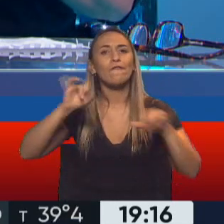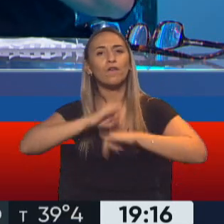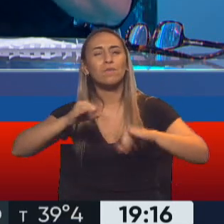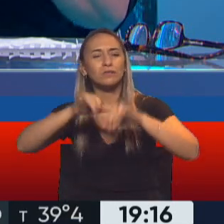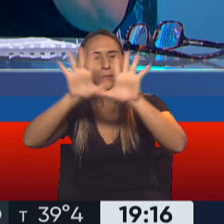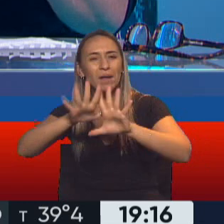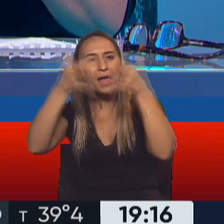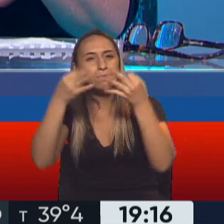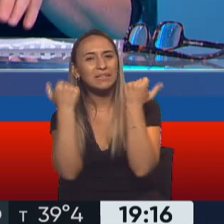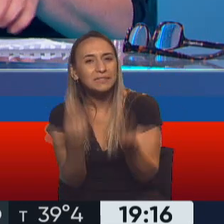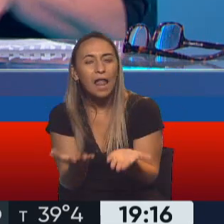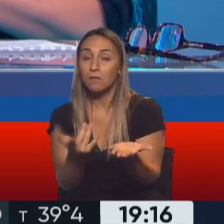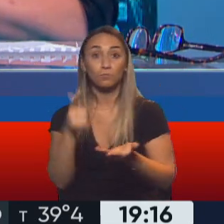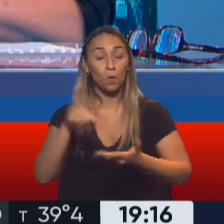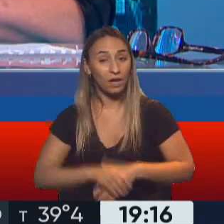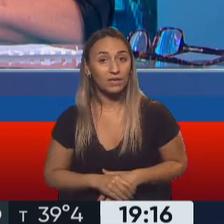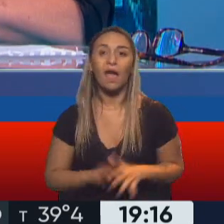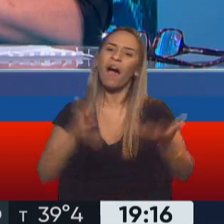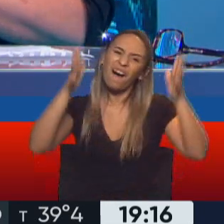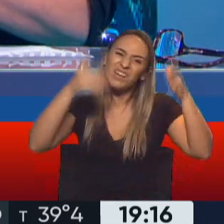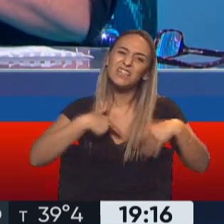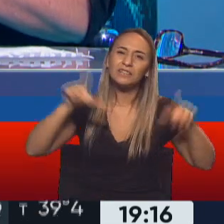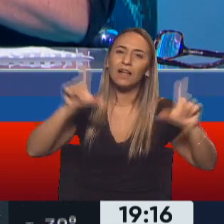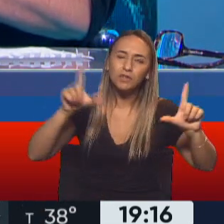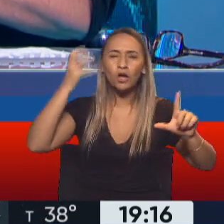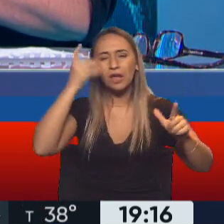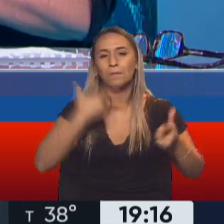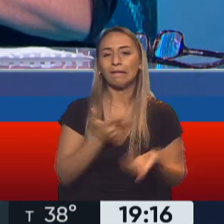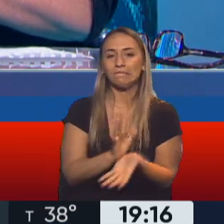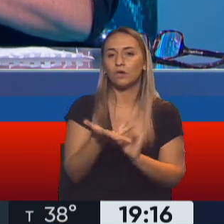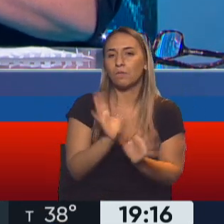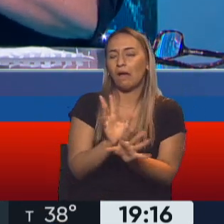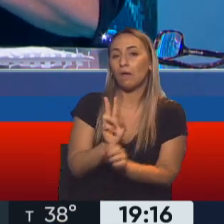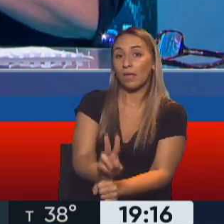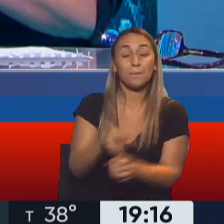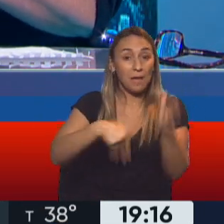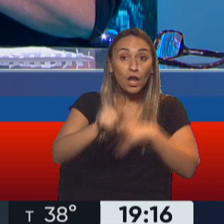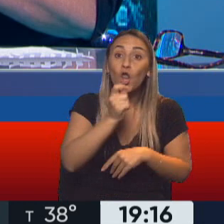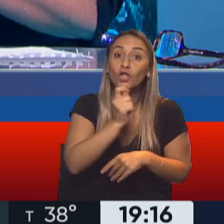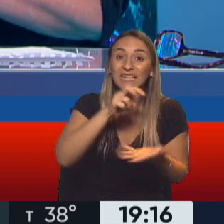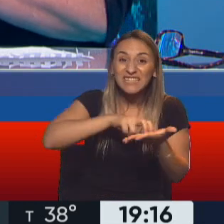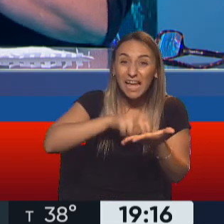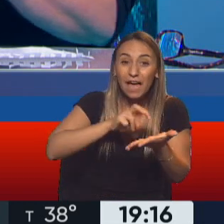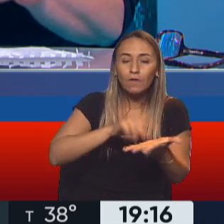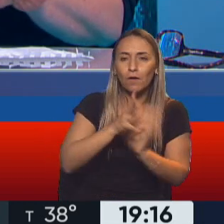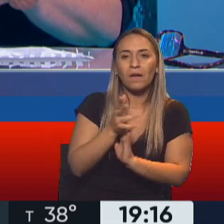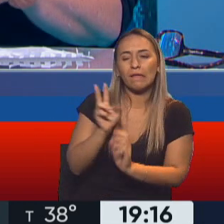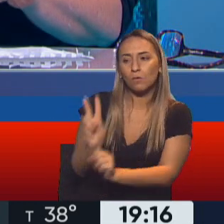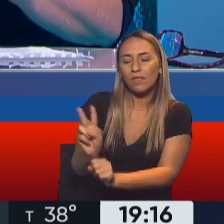Y en general, por protegerlos desde los medios de comunicación, sobre todo en los noticieros, se tiende a